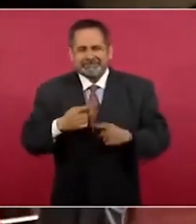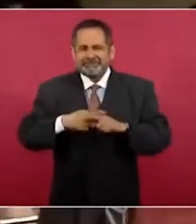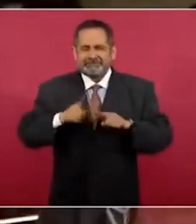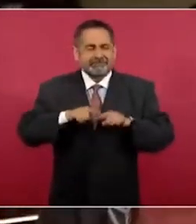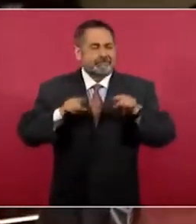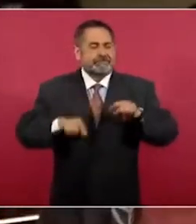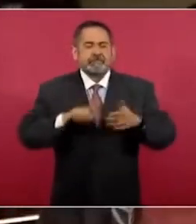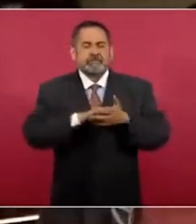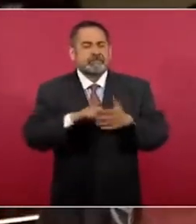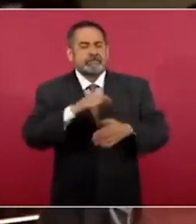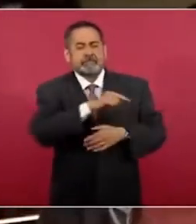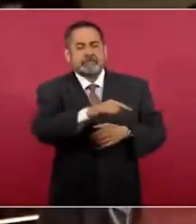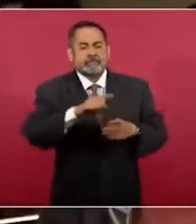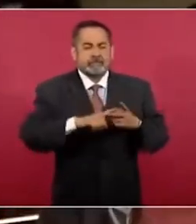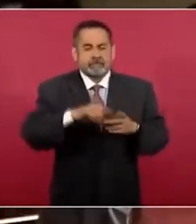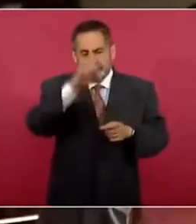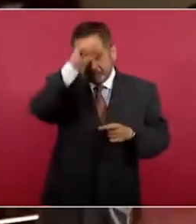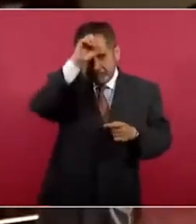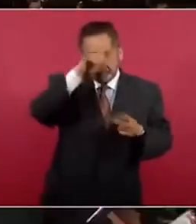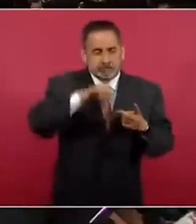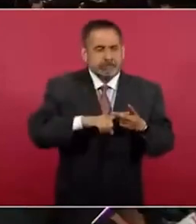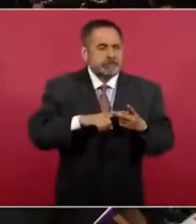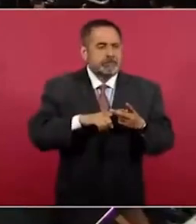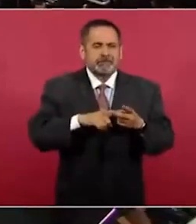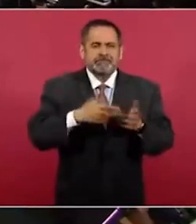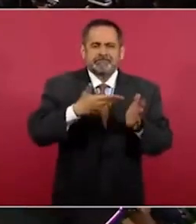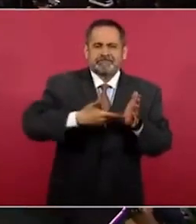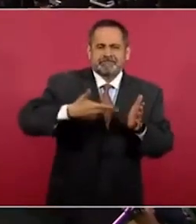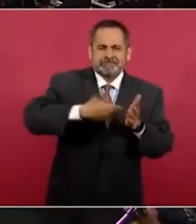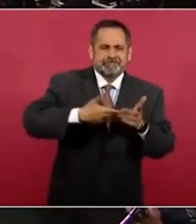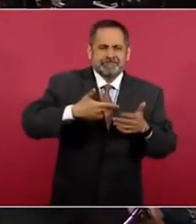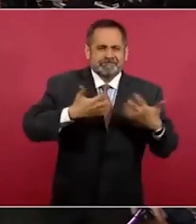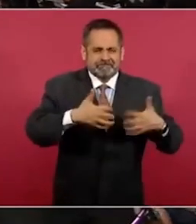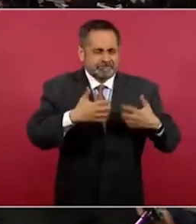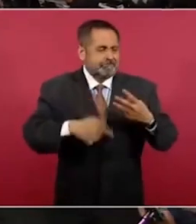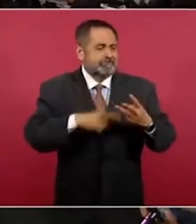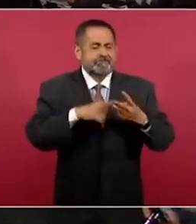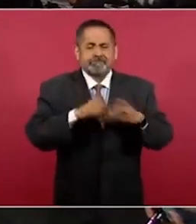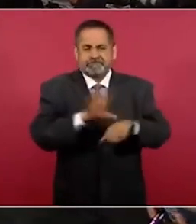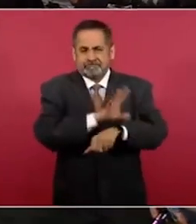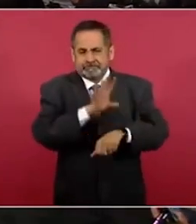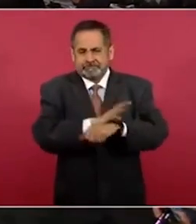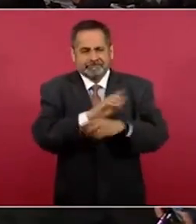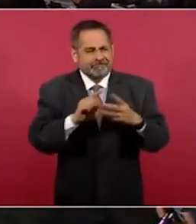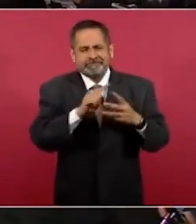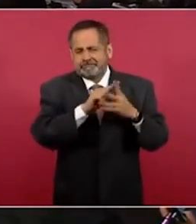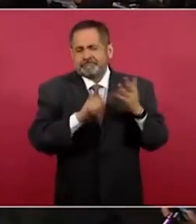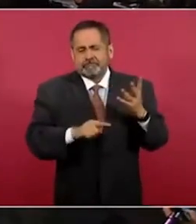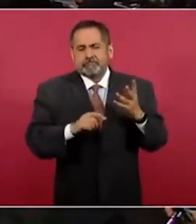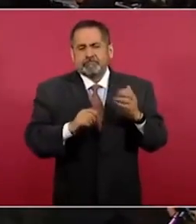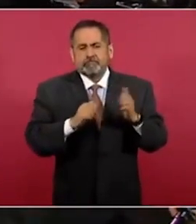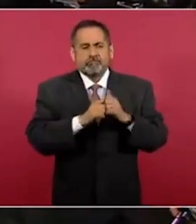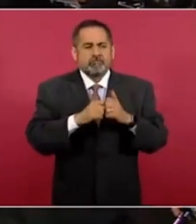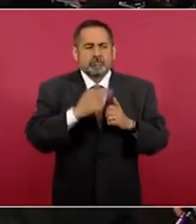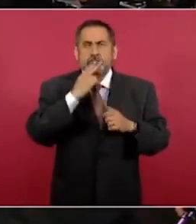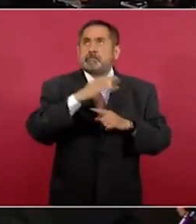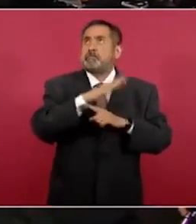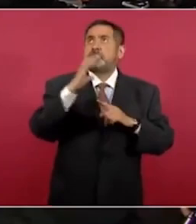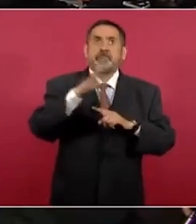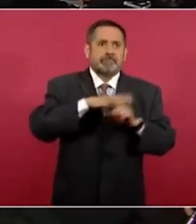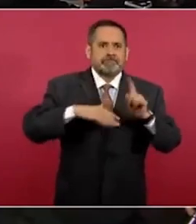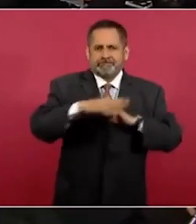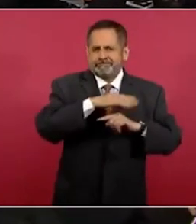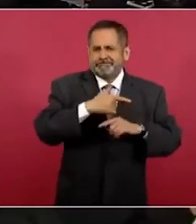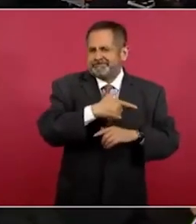sectores como el minero, el siderúrgico, el energético, relacionados con el cambio climático, con